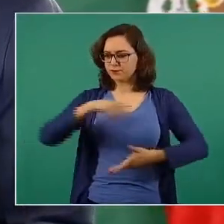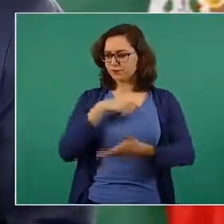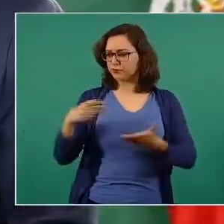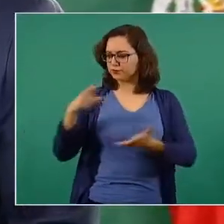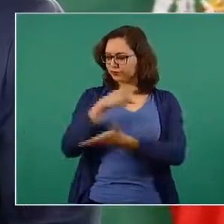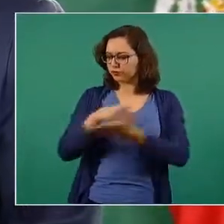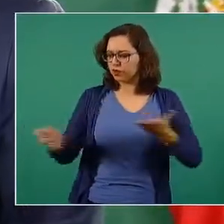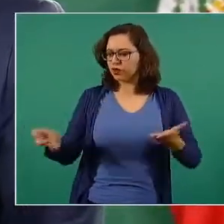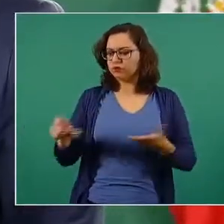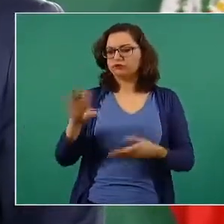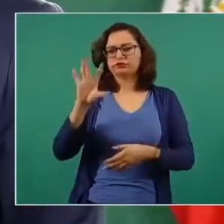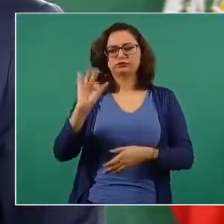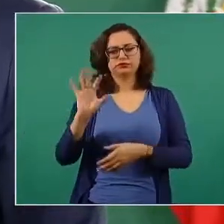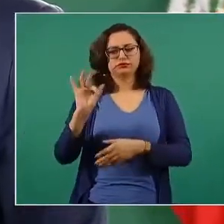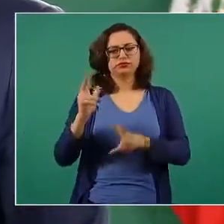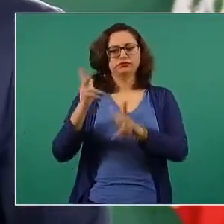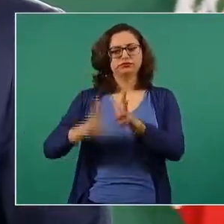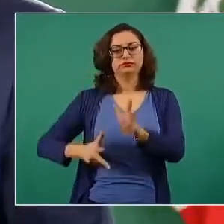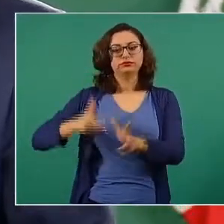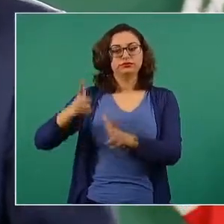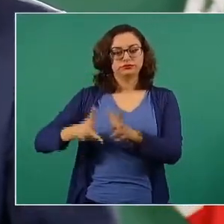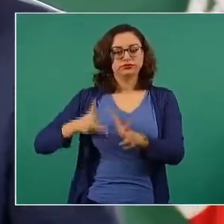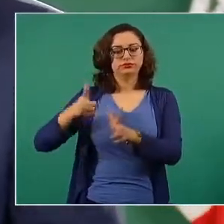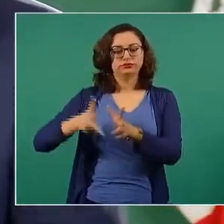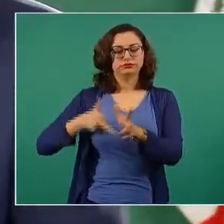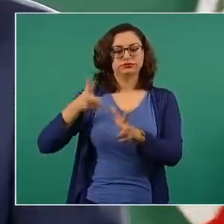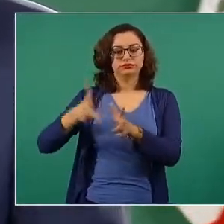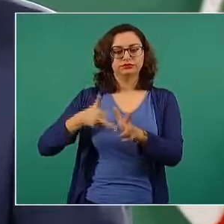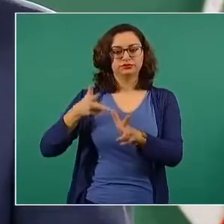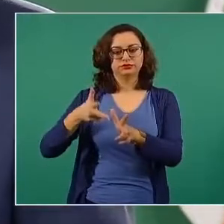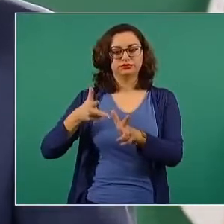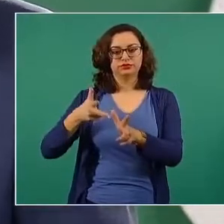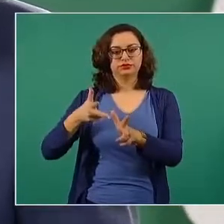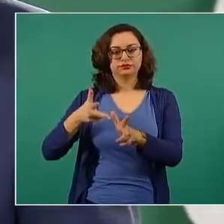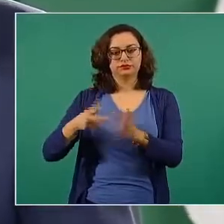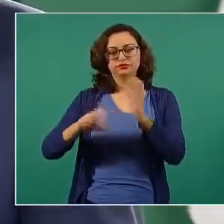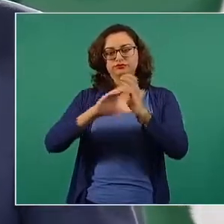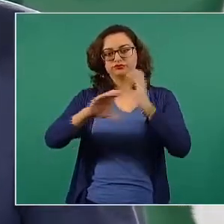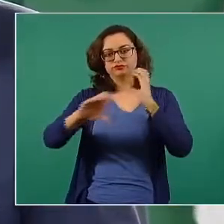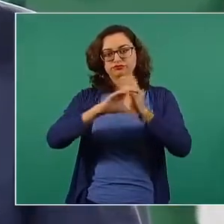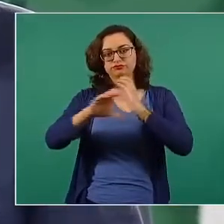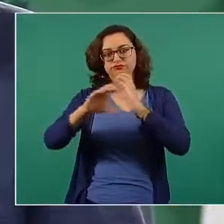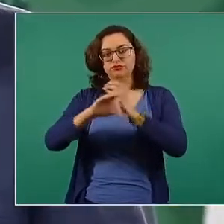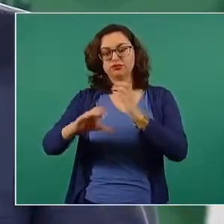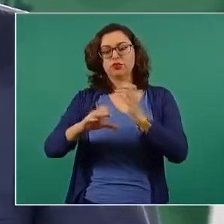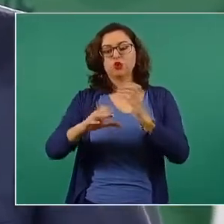con 400 vagones